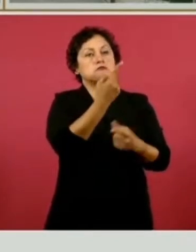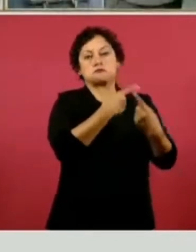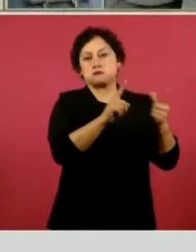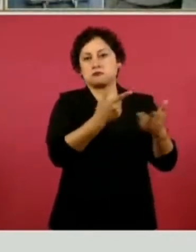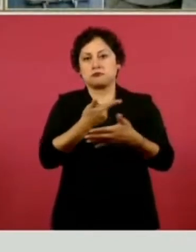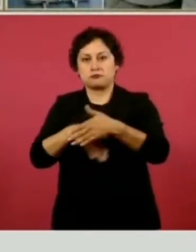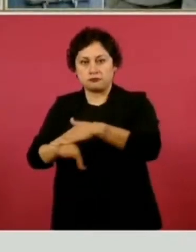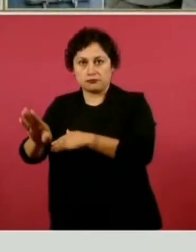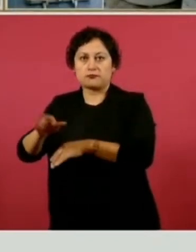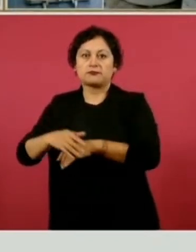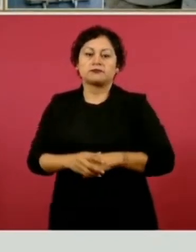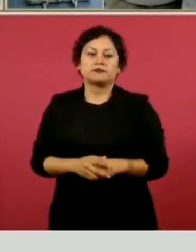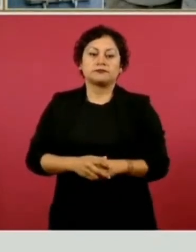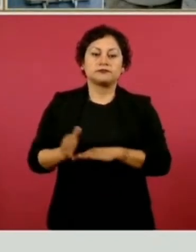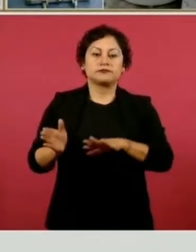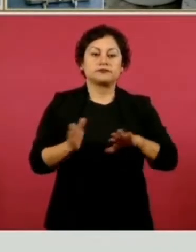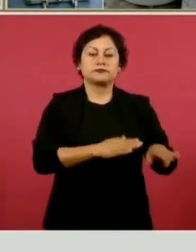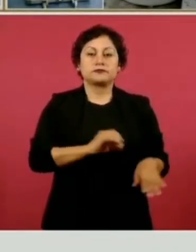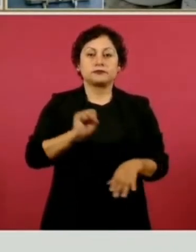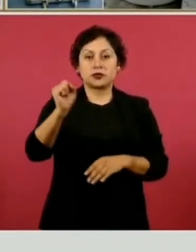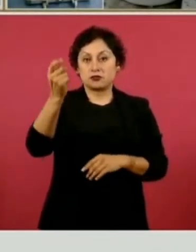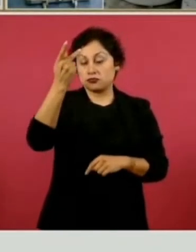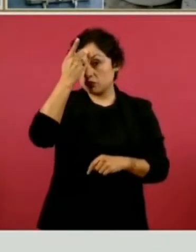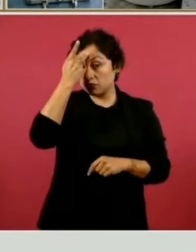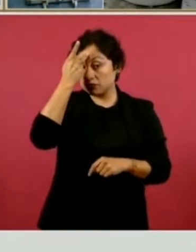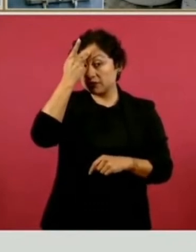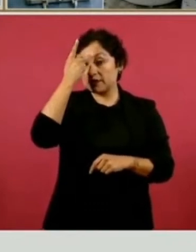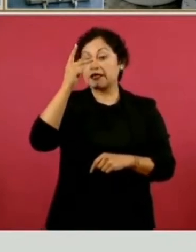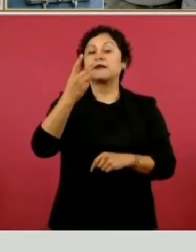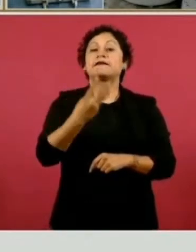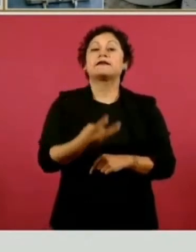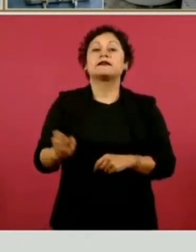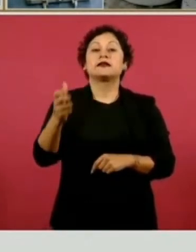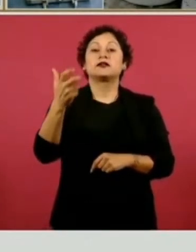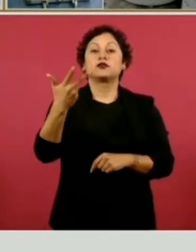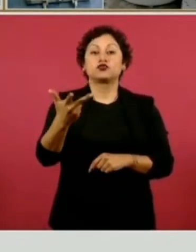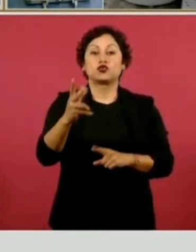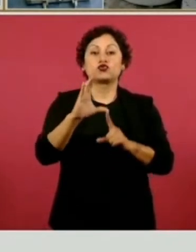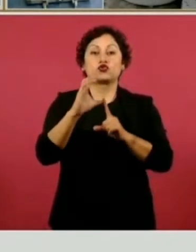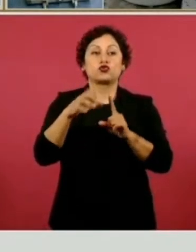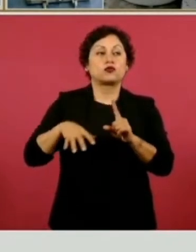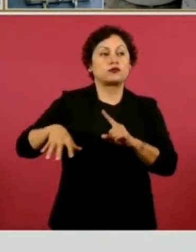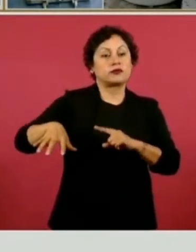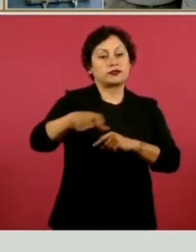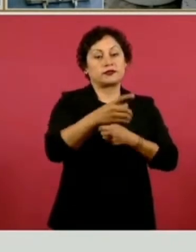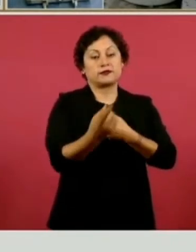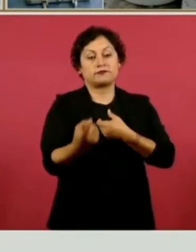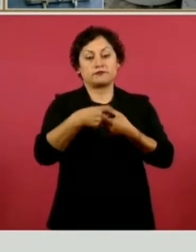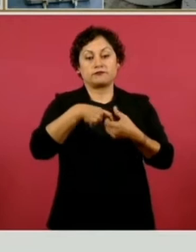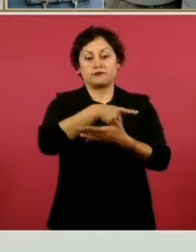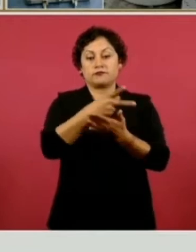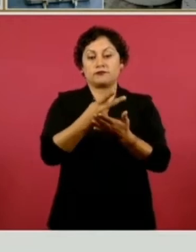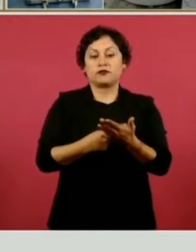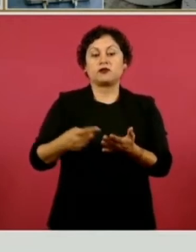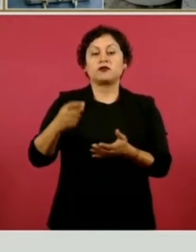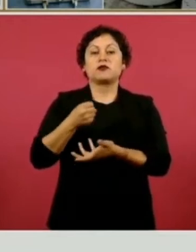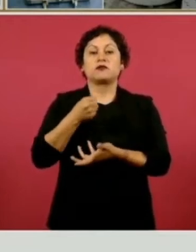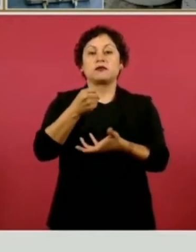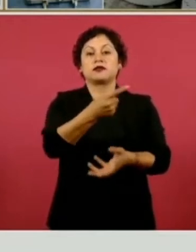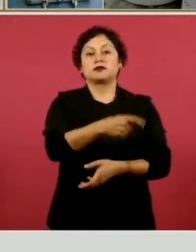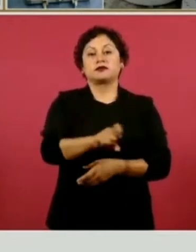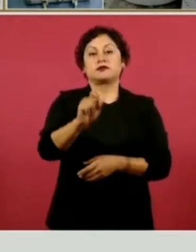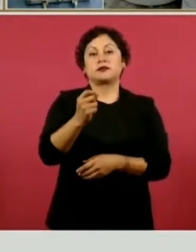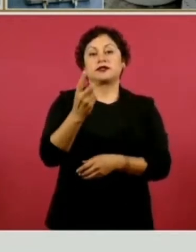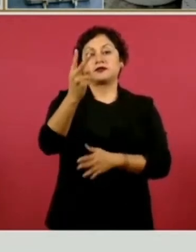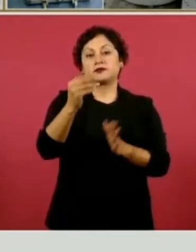tenemos 308 comités que ya están ejerciendo un total de 122 millones de pesos, de la clínica es nuestra, tenemos